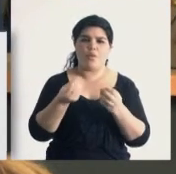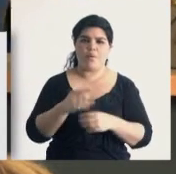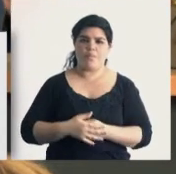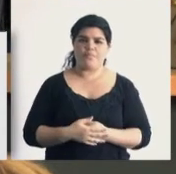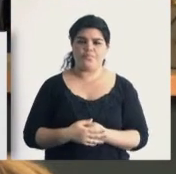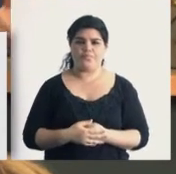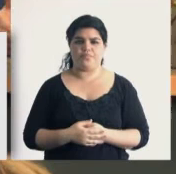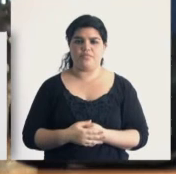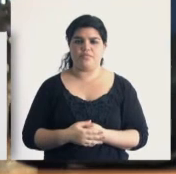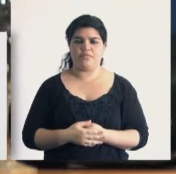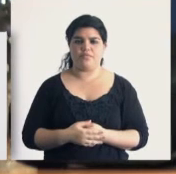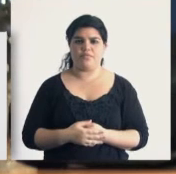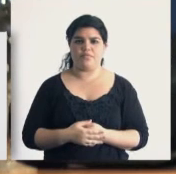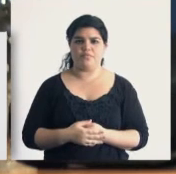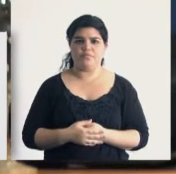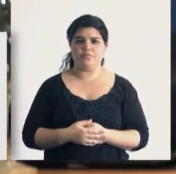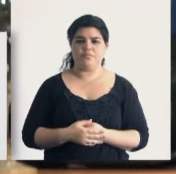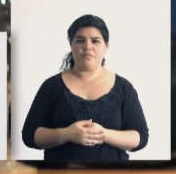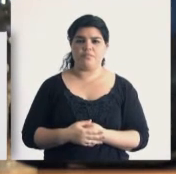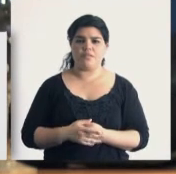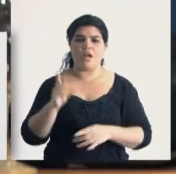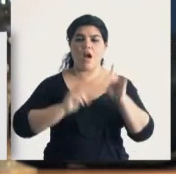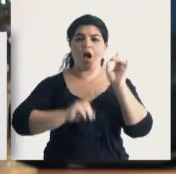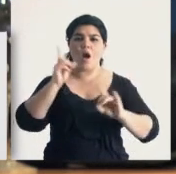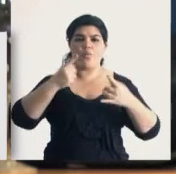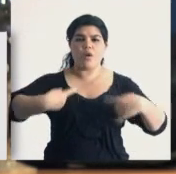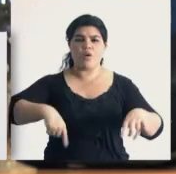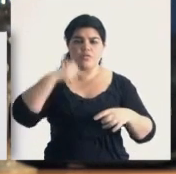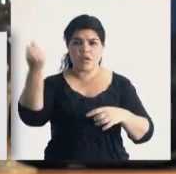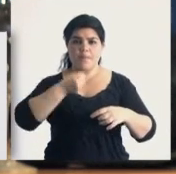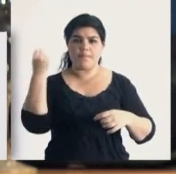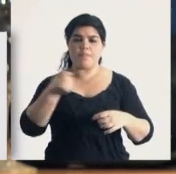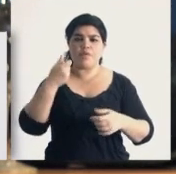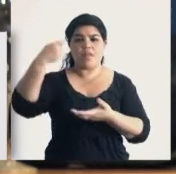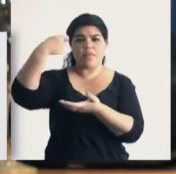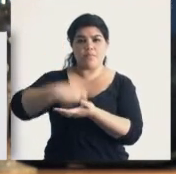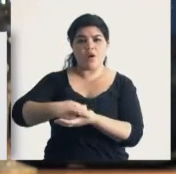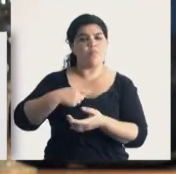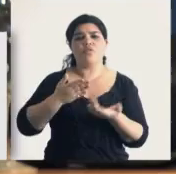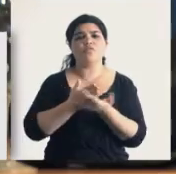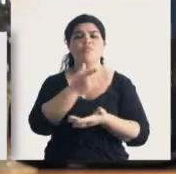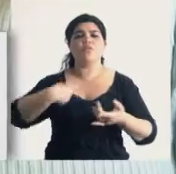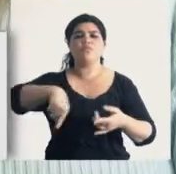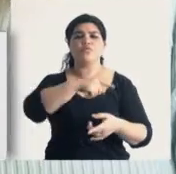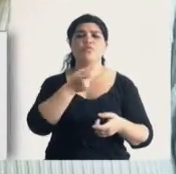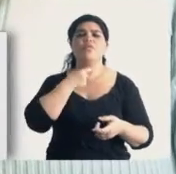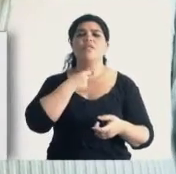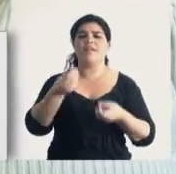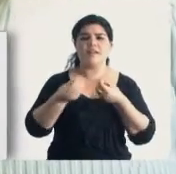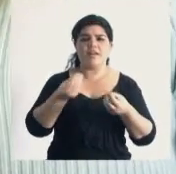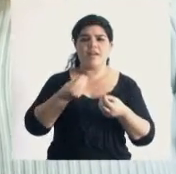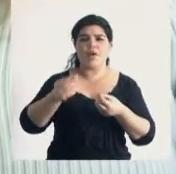longitud del mismo. Bueno, hay una serie de factores a tener en cuenta para el costo, pero siempre tratamos de ofrecer